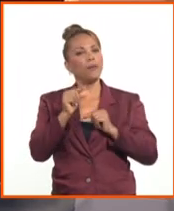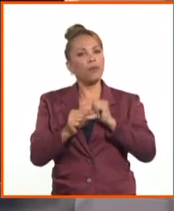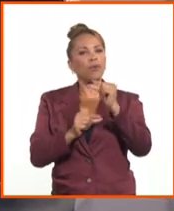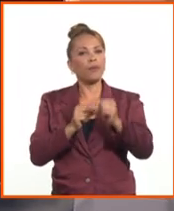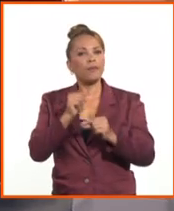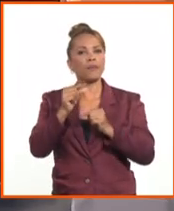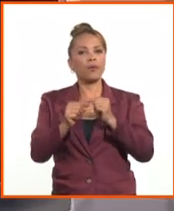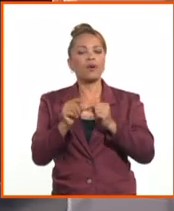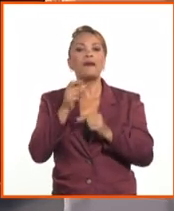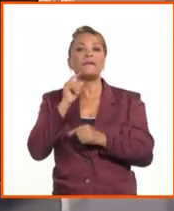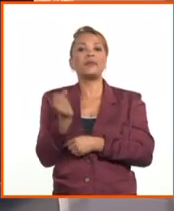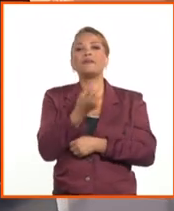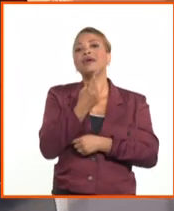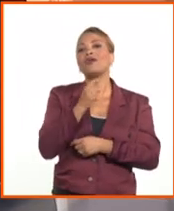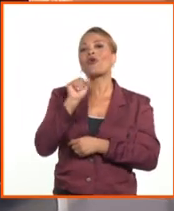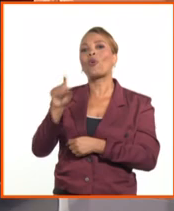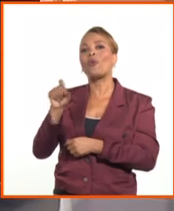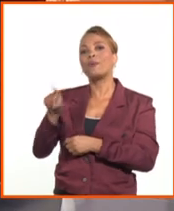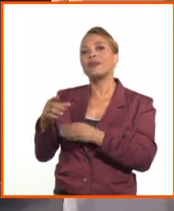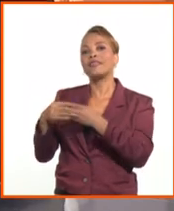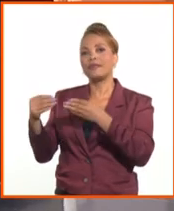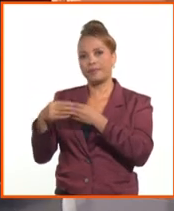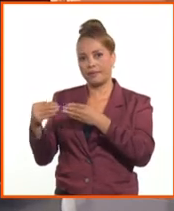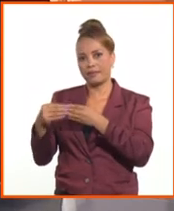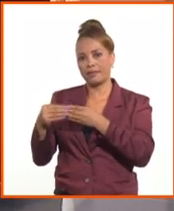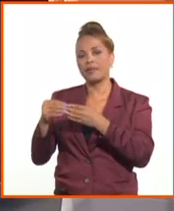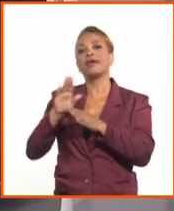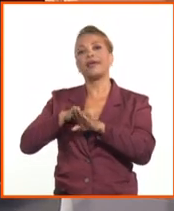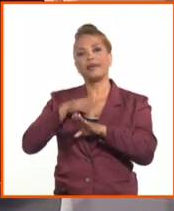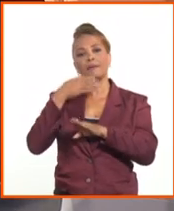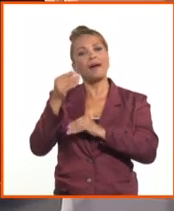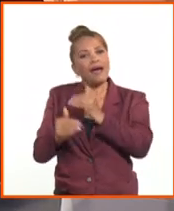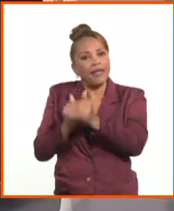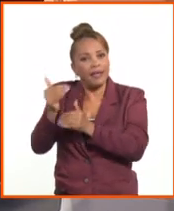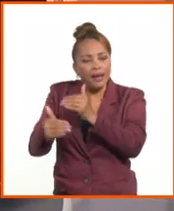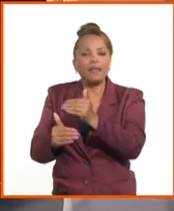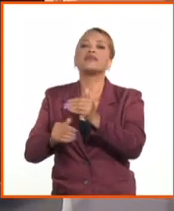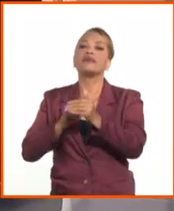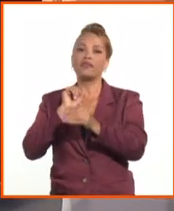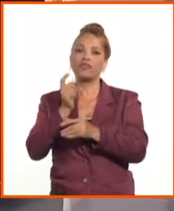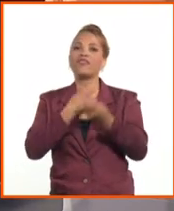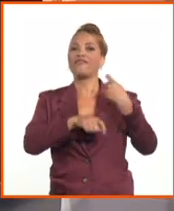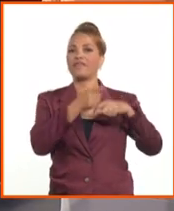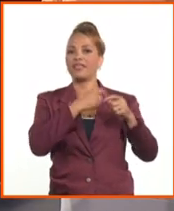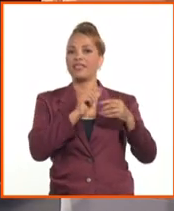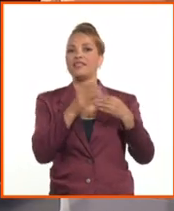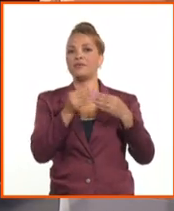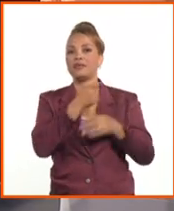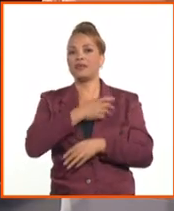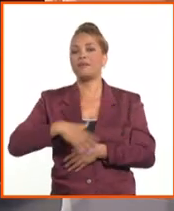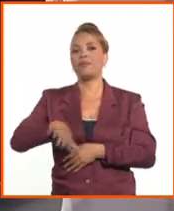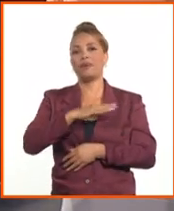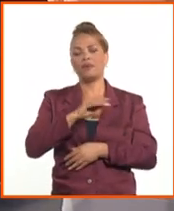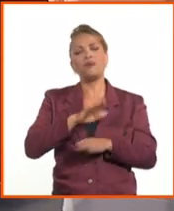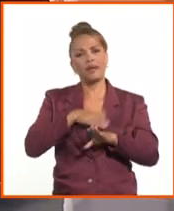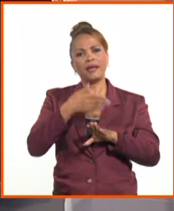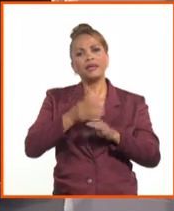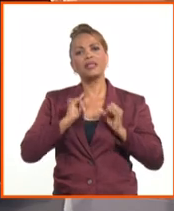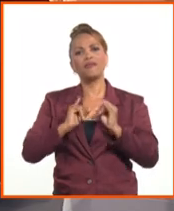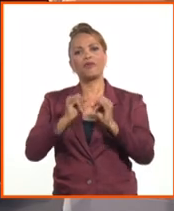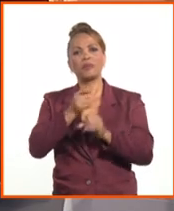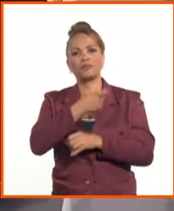momento de la compra, estamos creando esas condiciones para más adelante, ya, y lo informaremos a nuestra